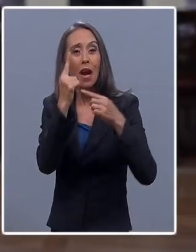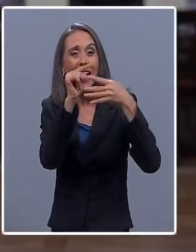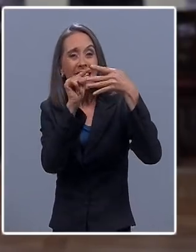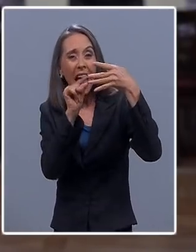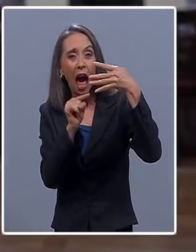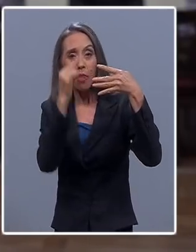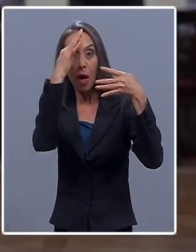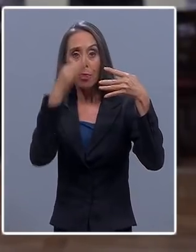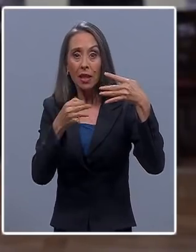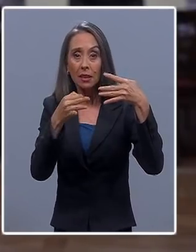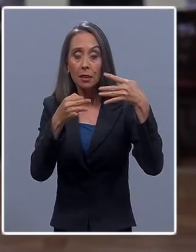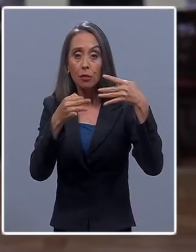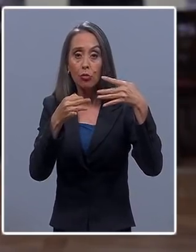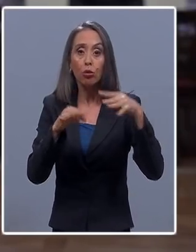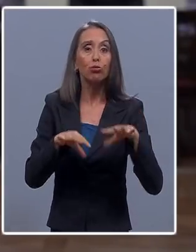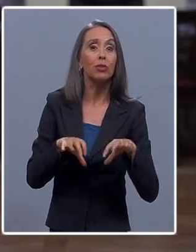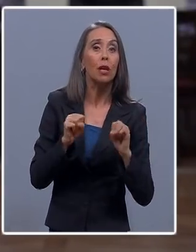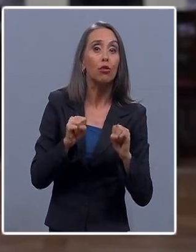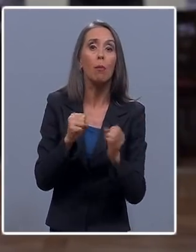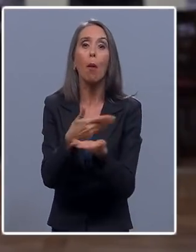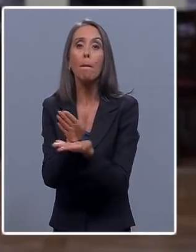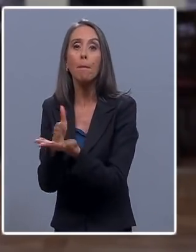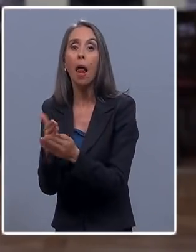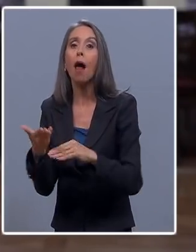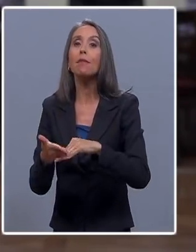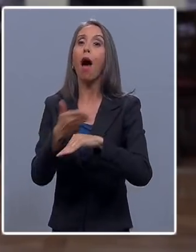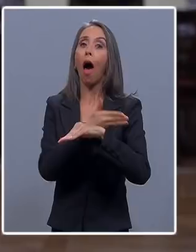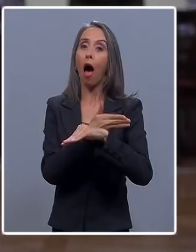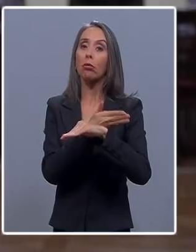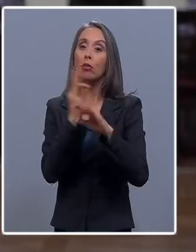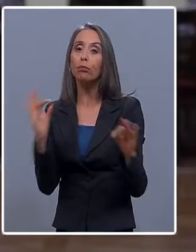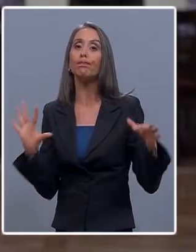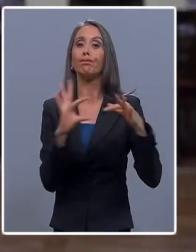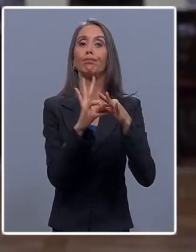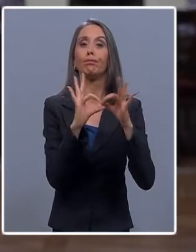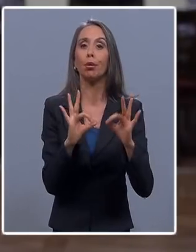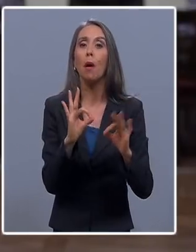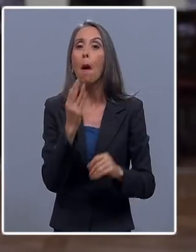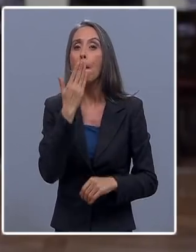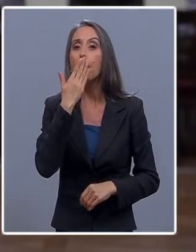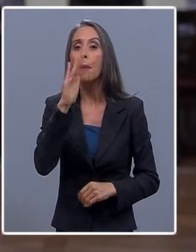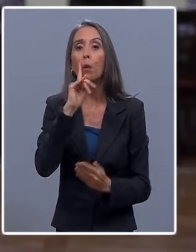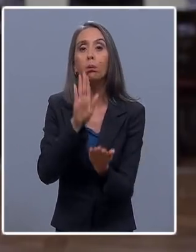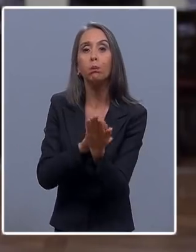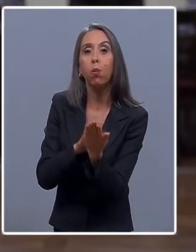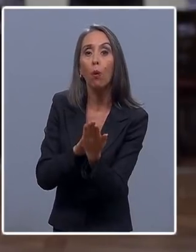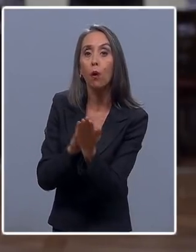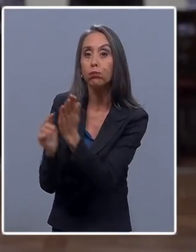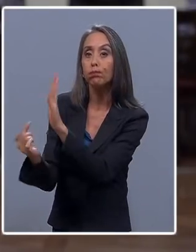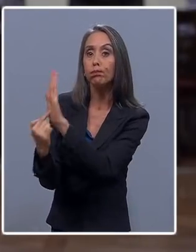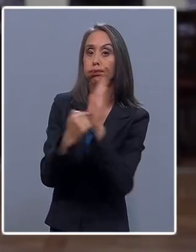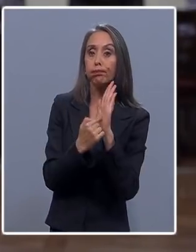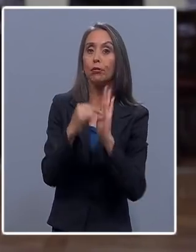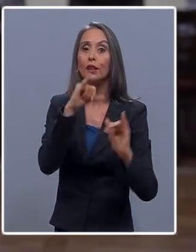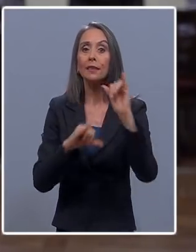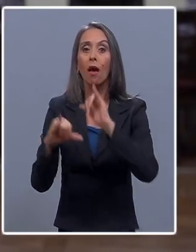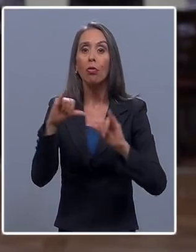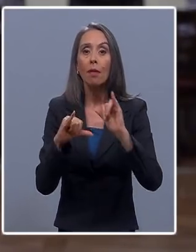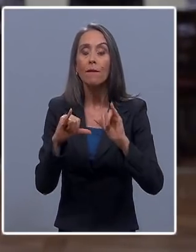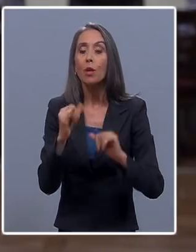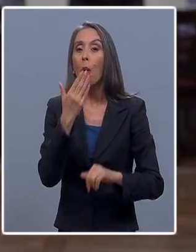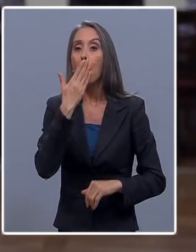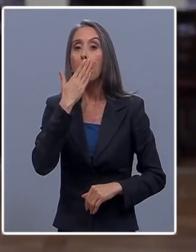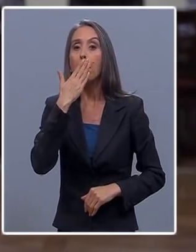se han tomado de acuerdo a una planificación previa, en base a la mejor evidencia científica y al